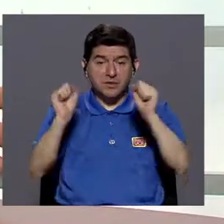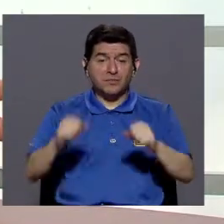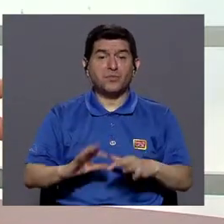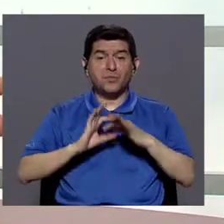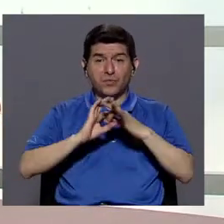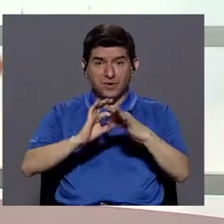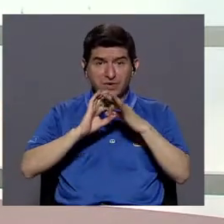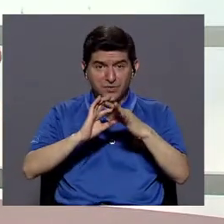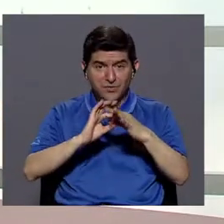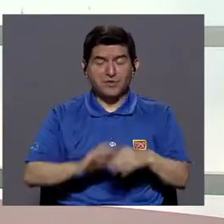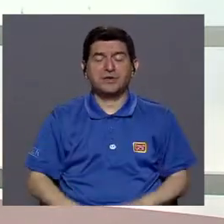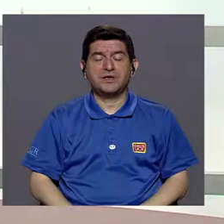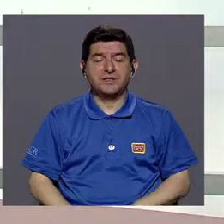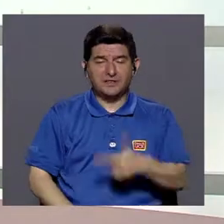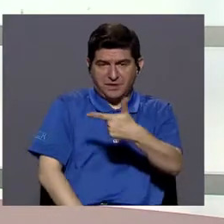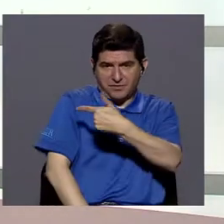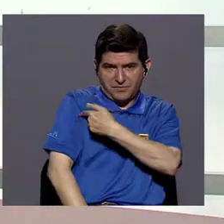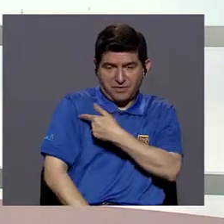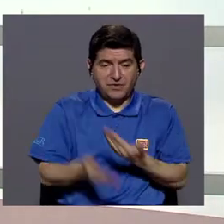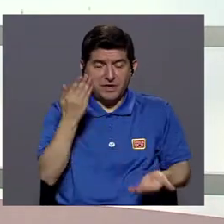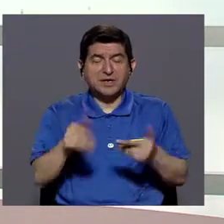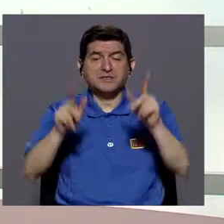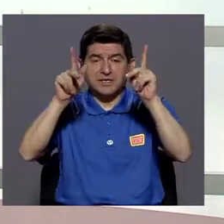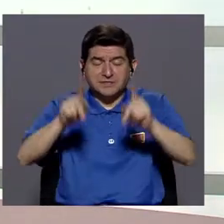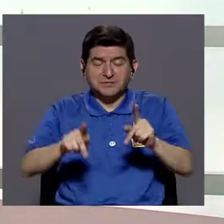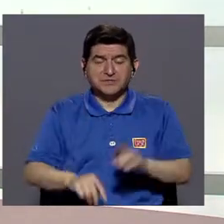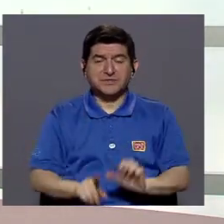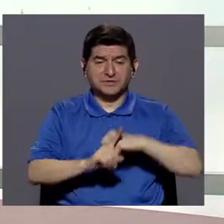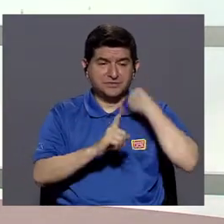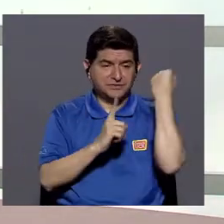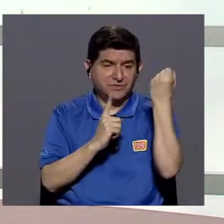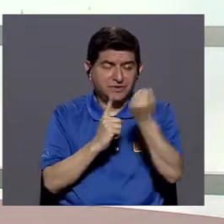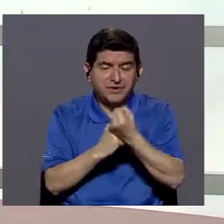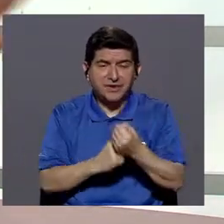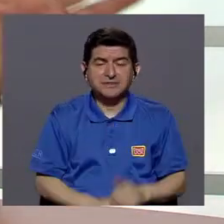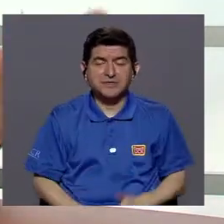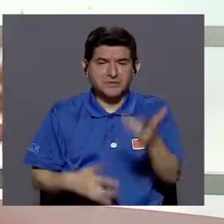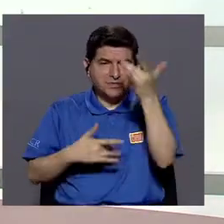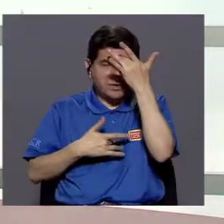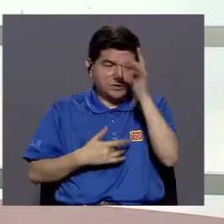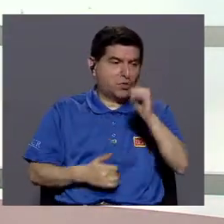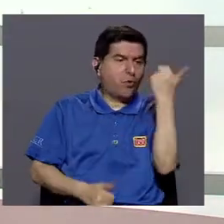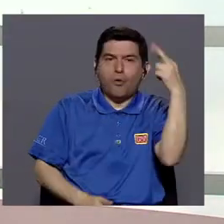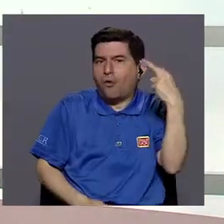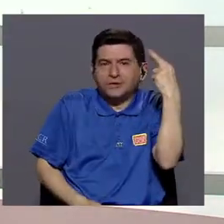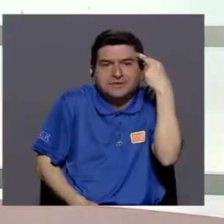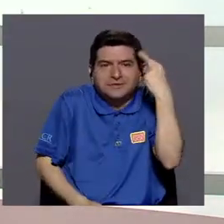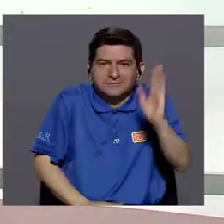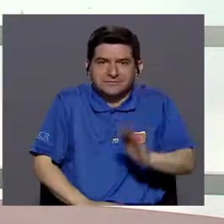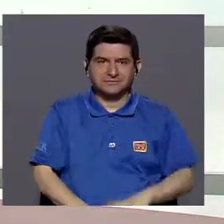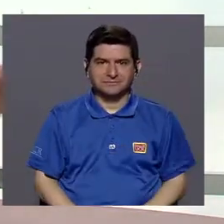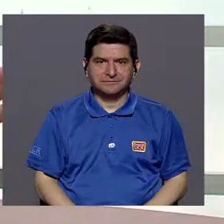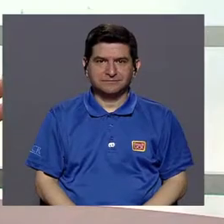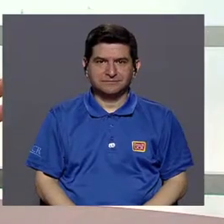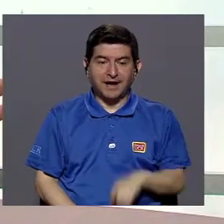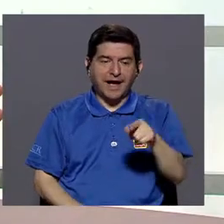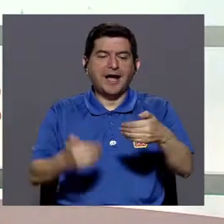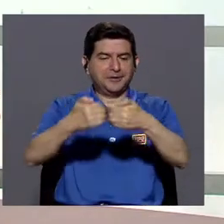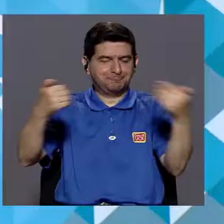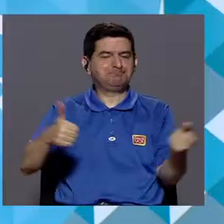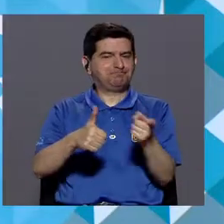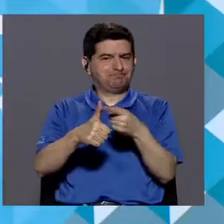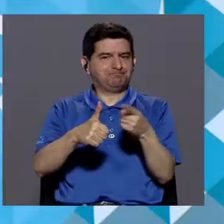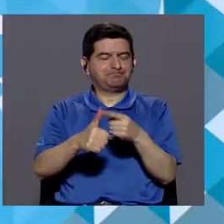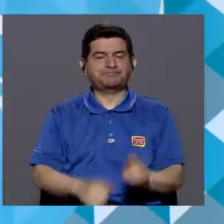coincidir cosas como una vacunación y de pronto caer en un estado de enfermedad por otra razón, entonces eso hay que separarlo